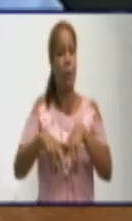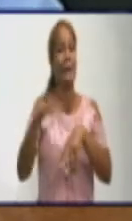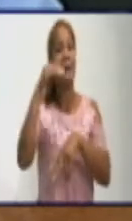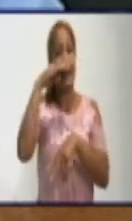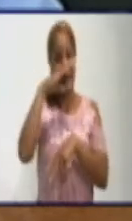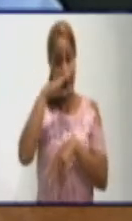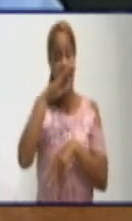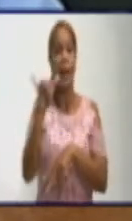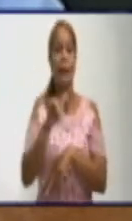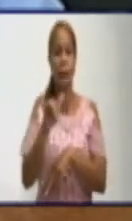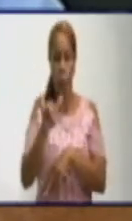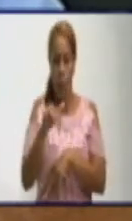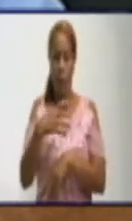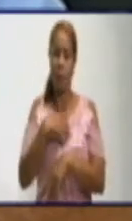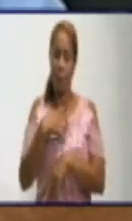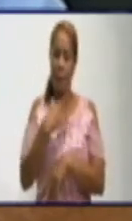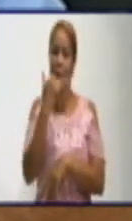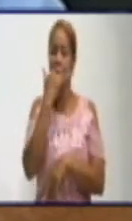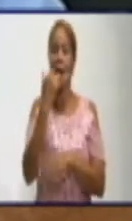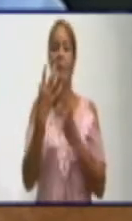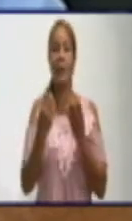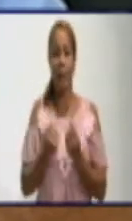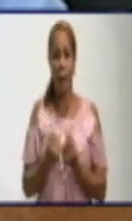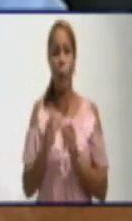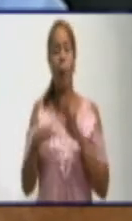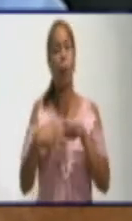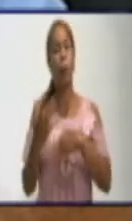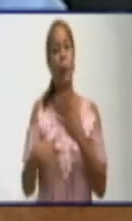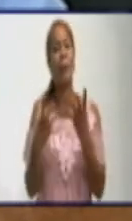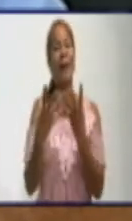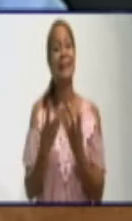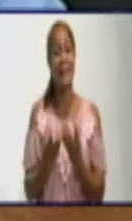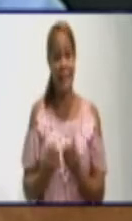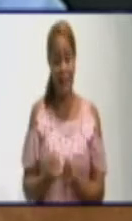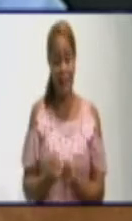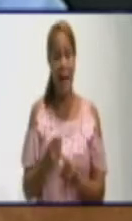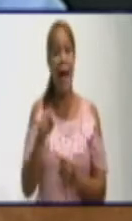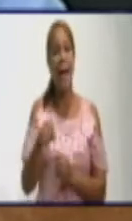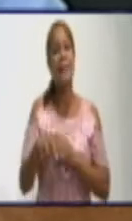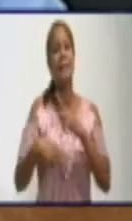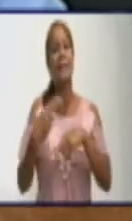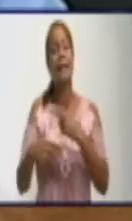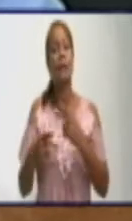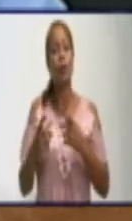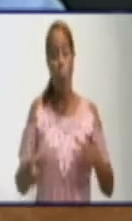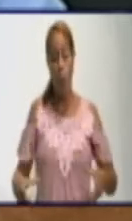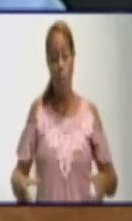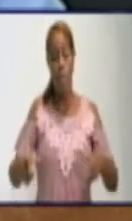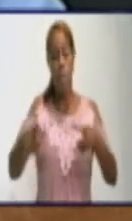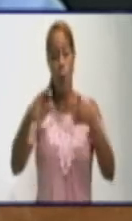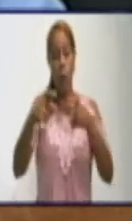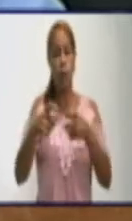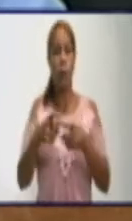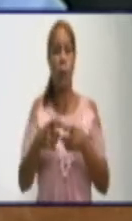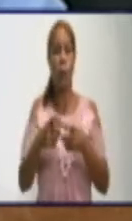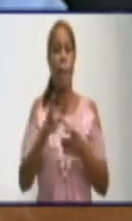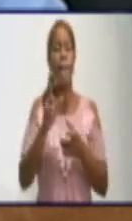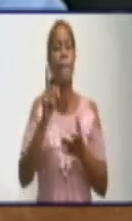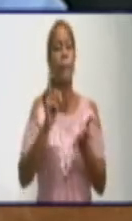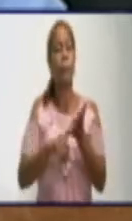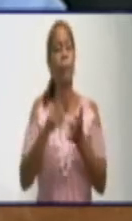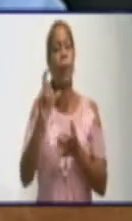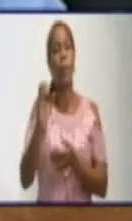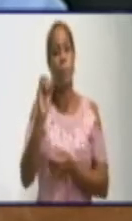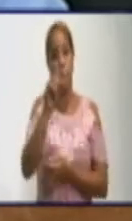que también está afectado por sequía. Ahí se construyó un pozo nuevo, pero la sequía también lo afectó